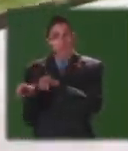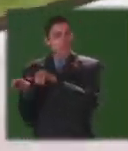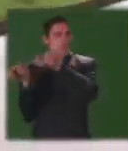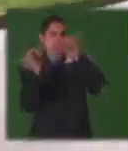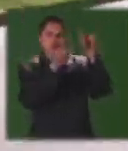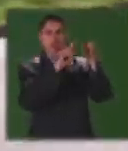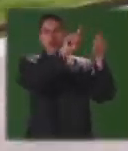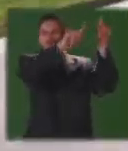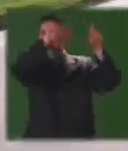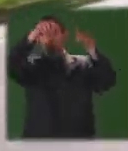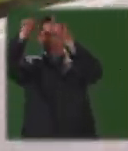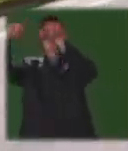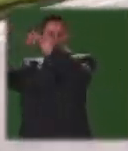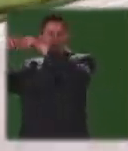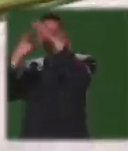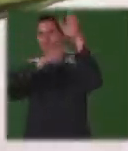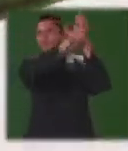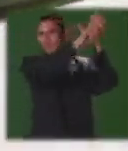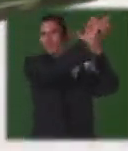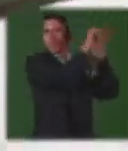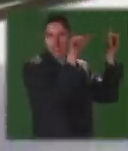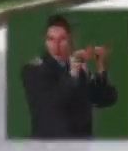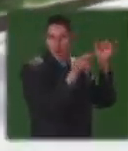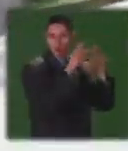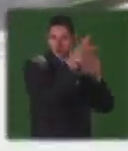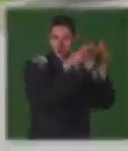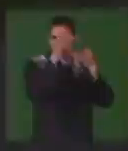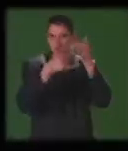van un poco más adelantados estos mismos procesos